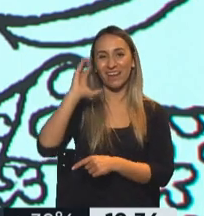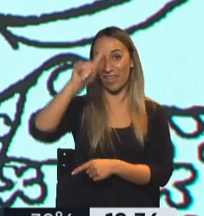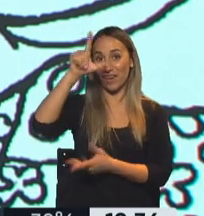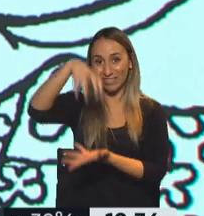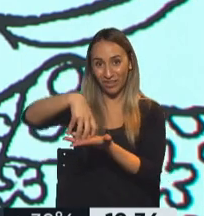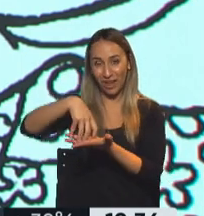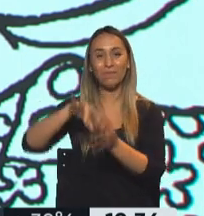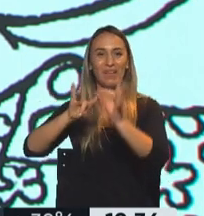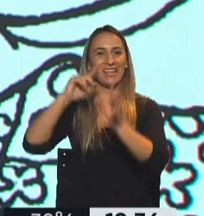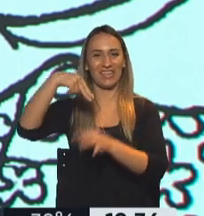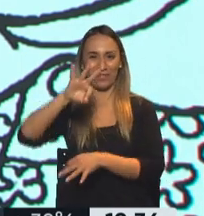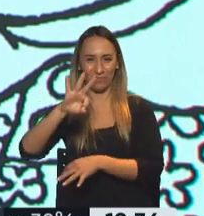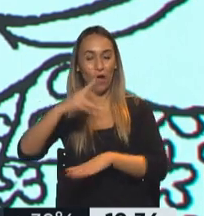Vamos a un corte, luego más información.